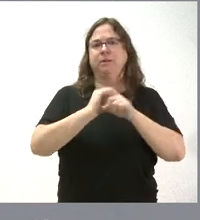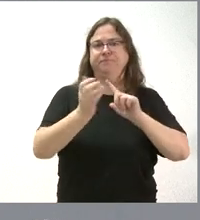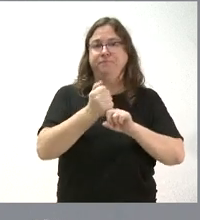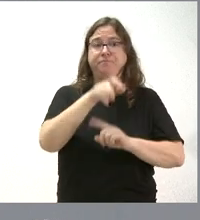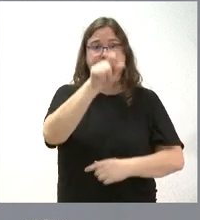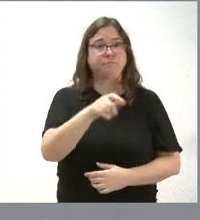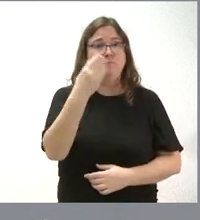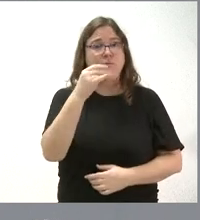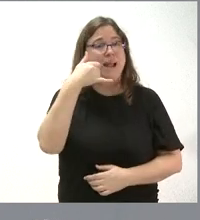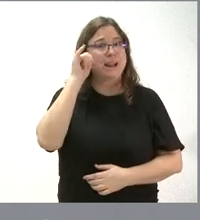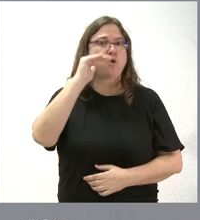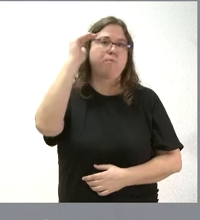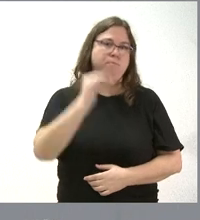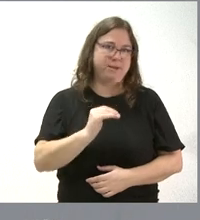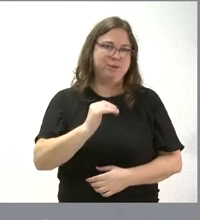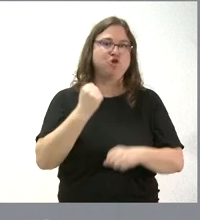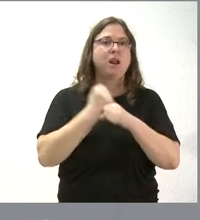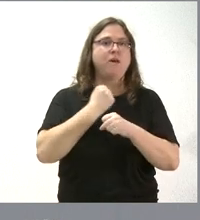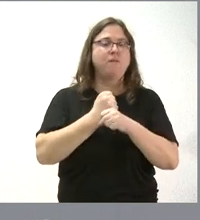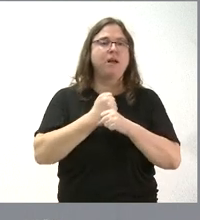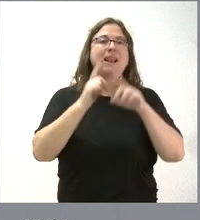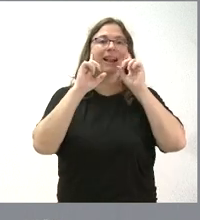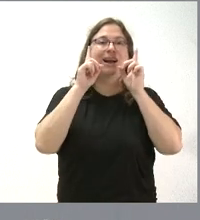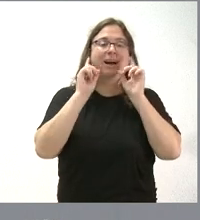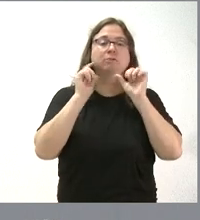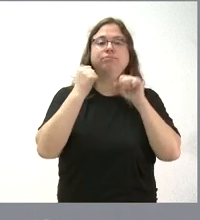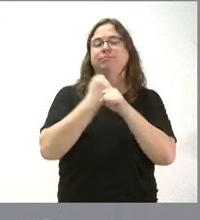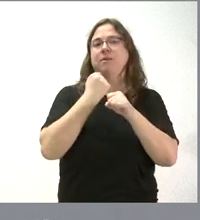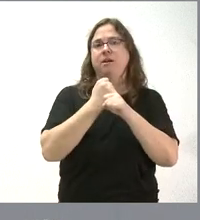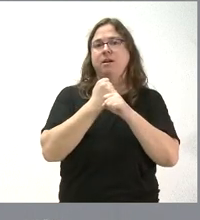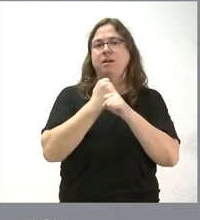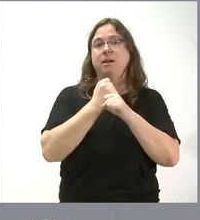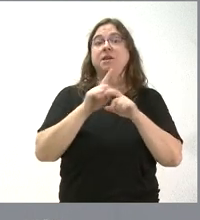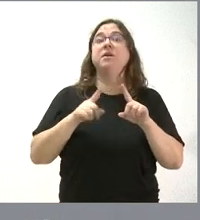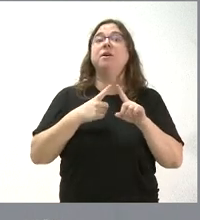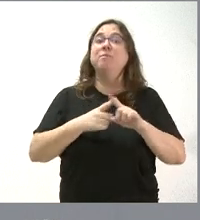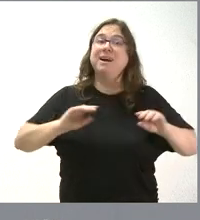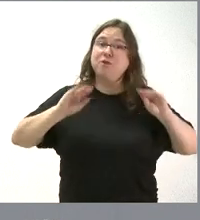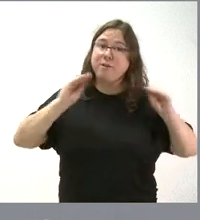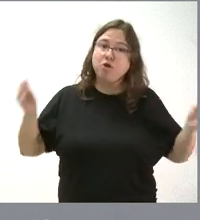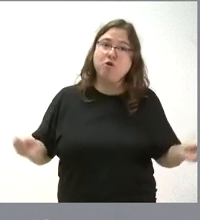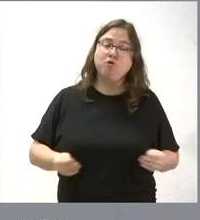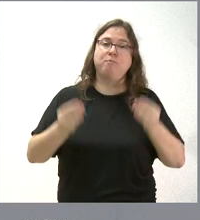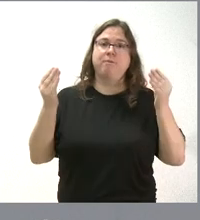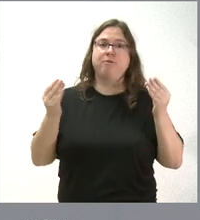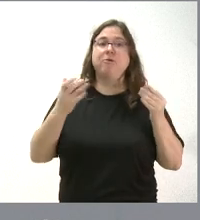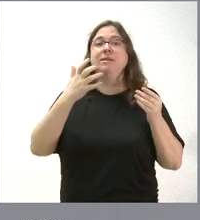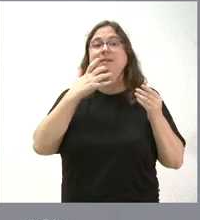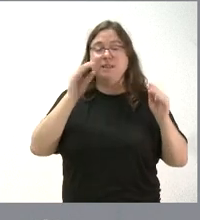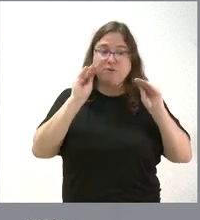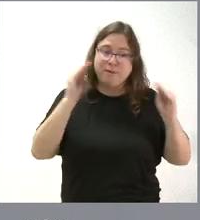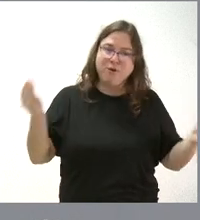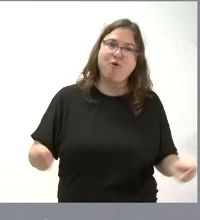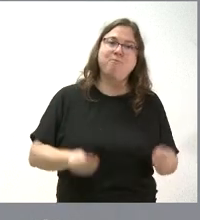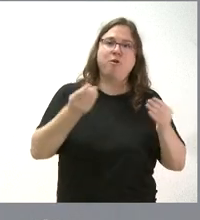tengan menos riesgos laborales en el caso de su incorporación al mercado de trabajo y a la mayor formación también hemos visto mayor retribución y